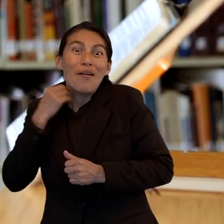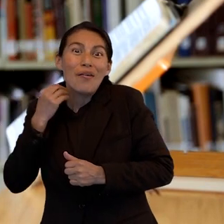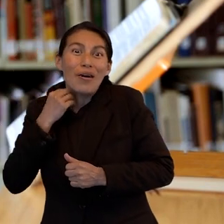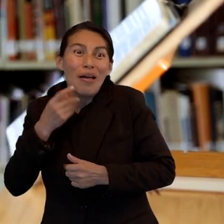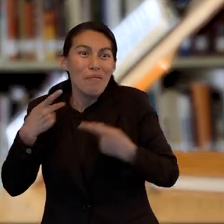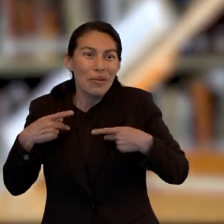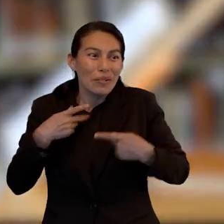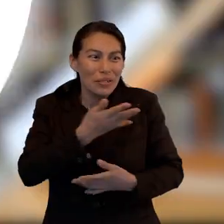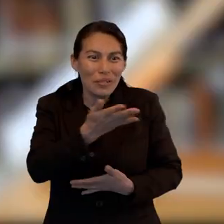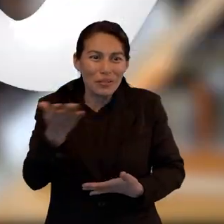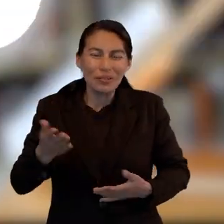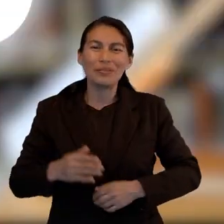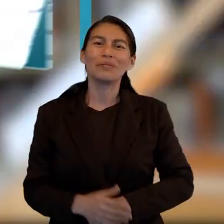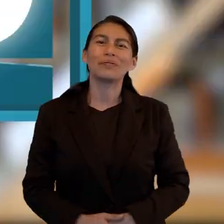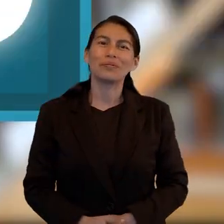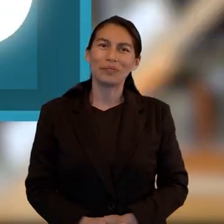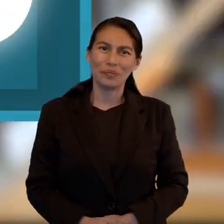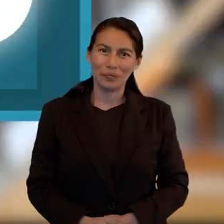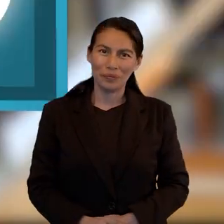el Justo.